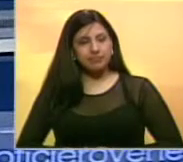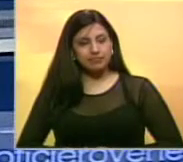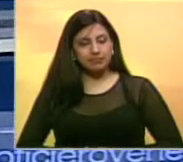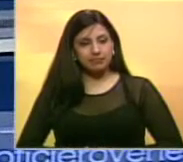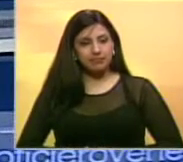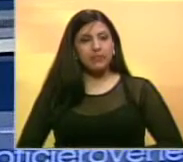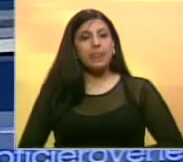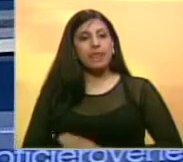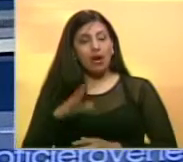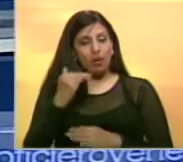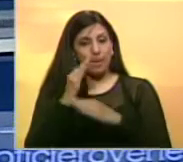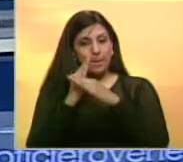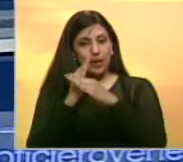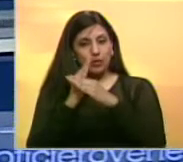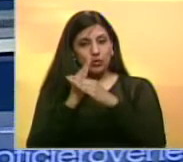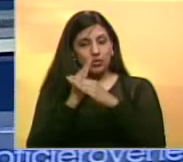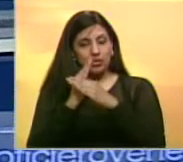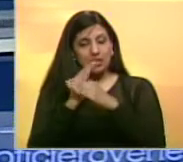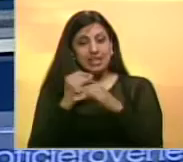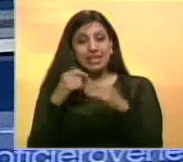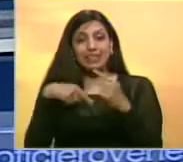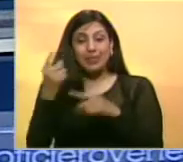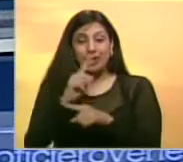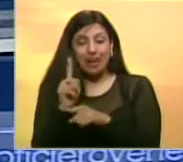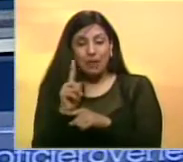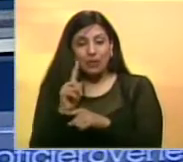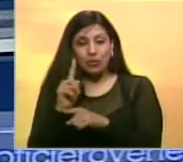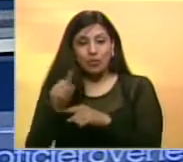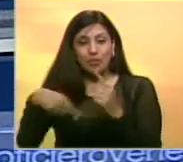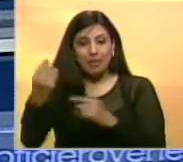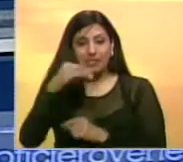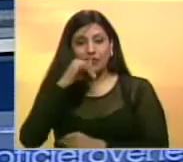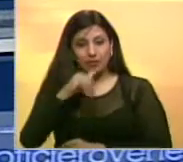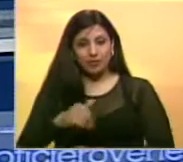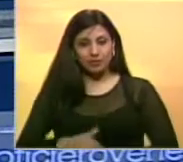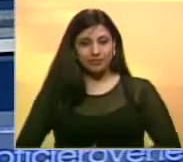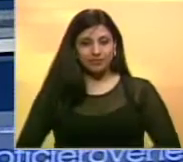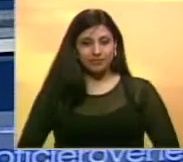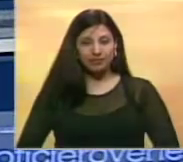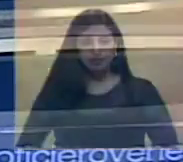Bien, vamos a hacer una pausa Inmediatamente al regreso más información